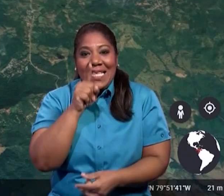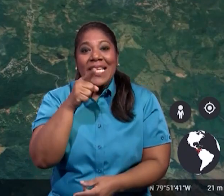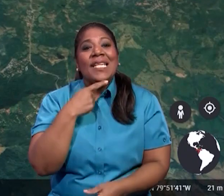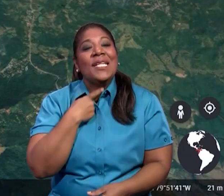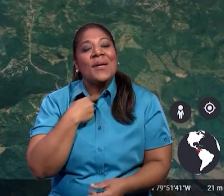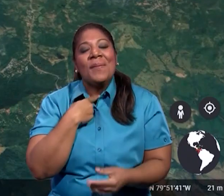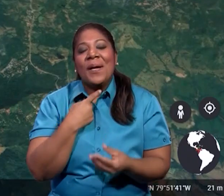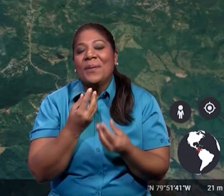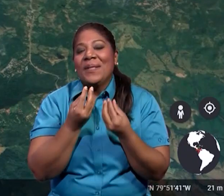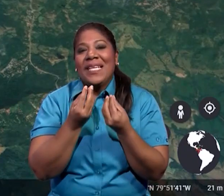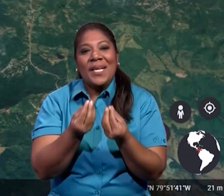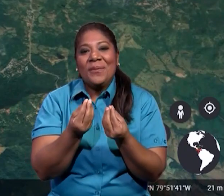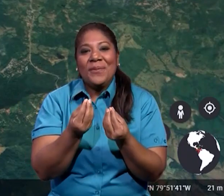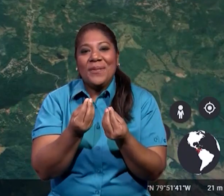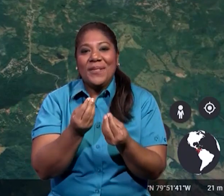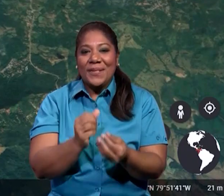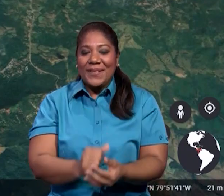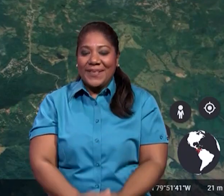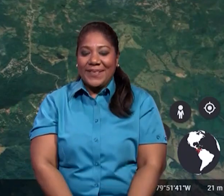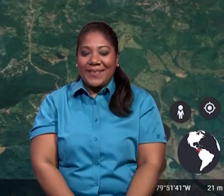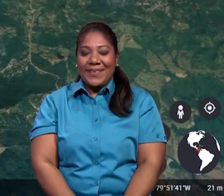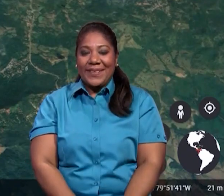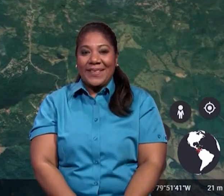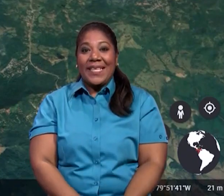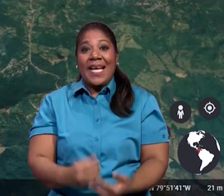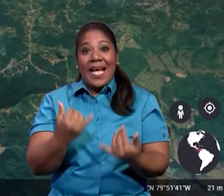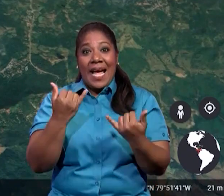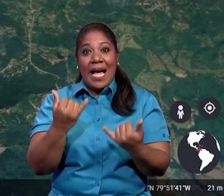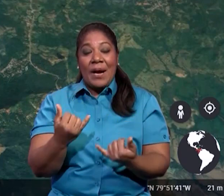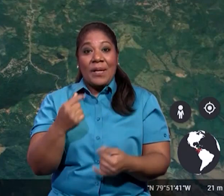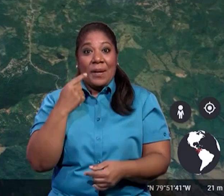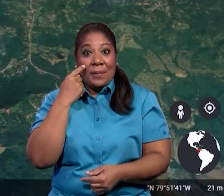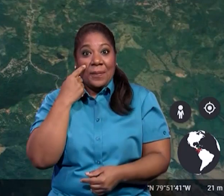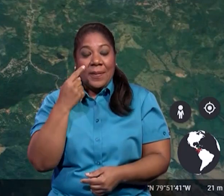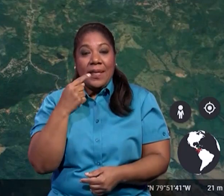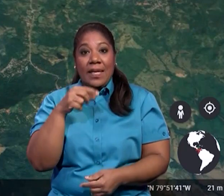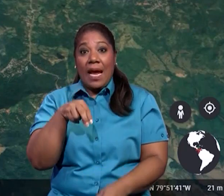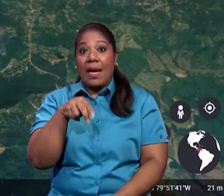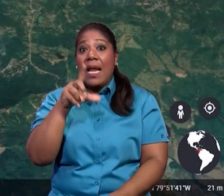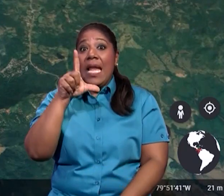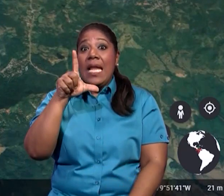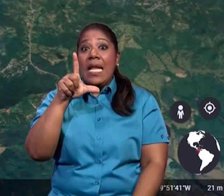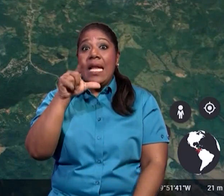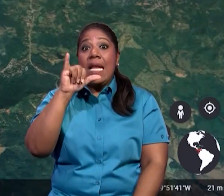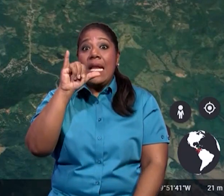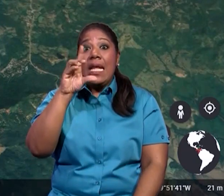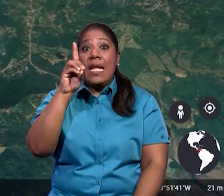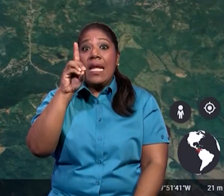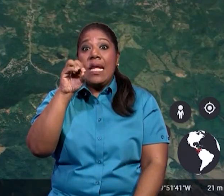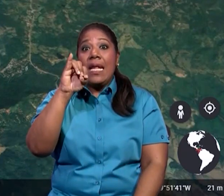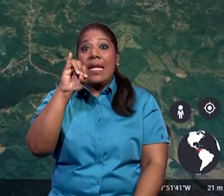muy divertida. Bien, chicos, vamos a ver. Al norte nos indica que